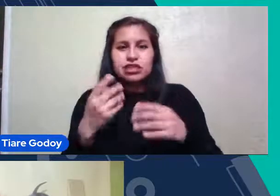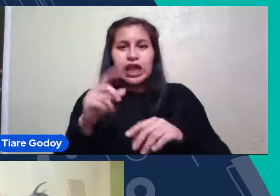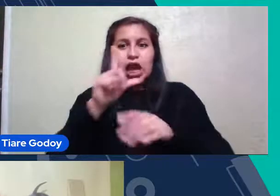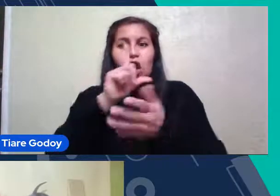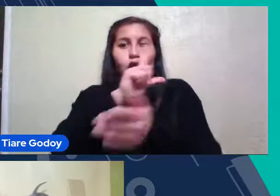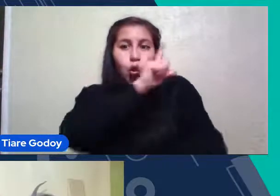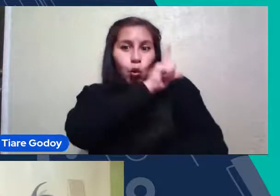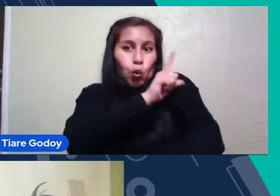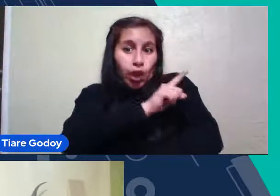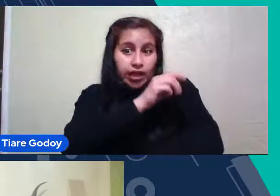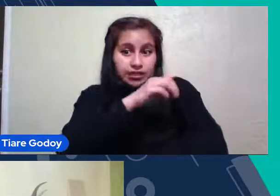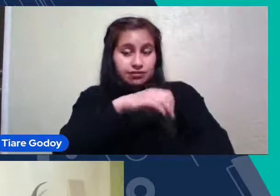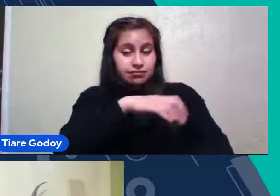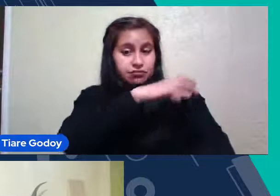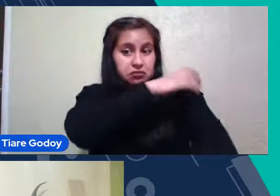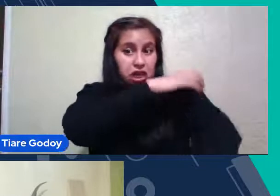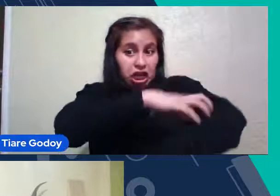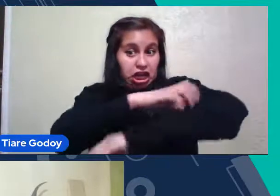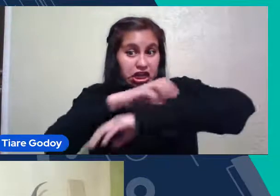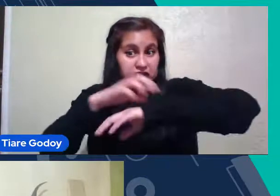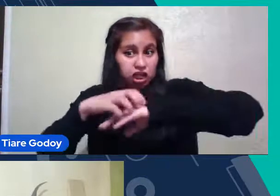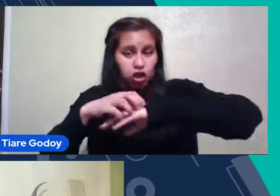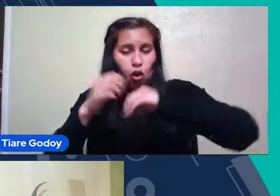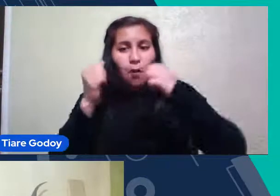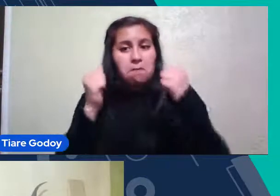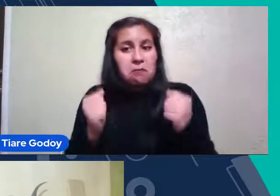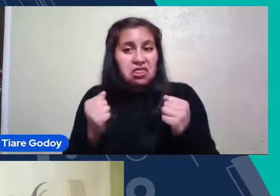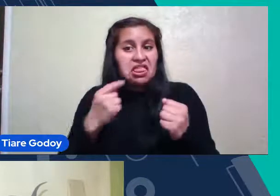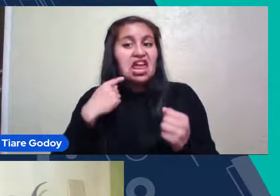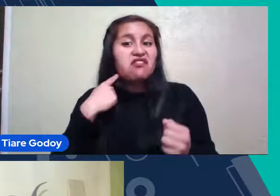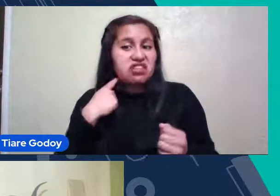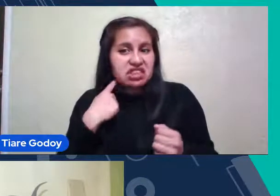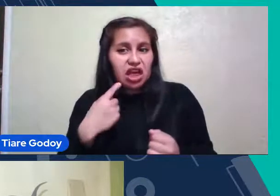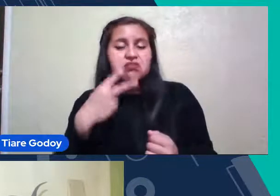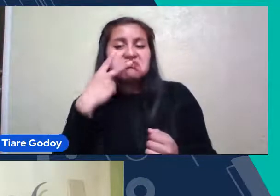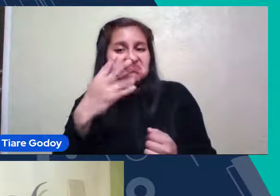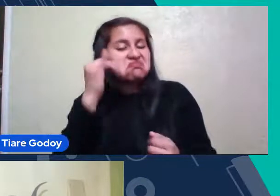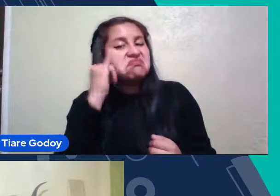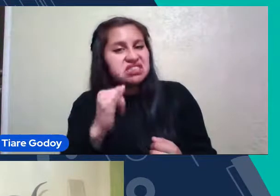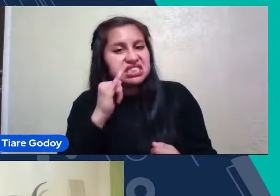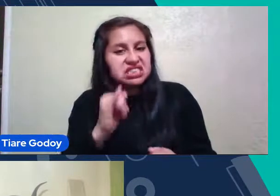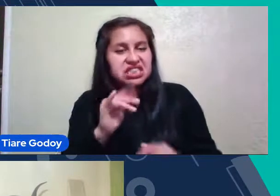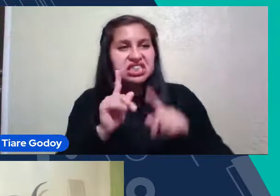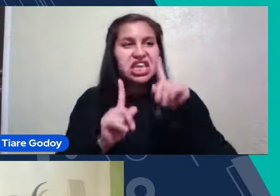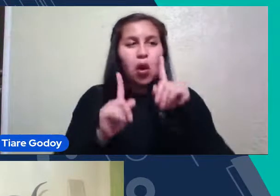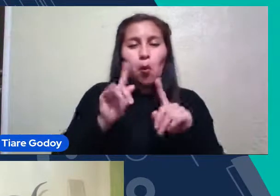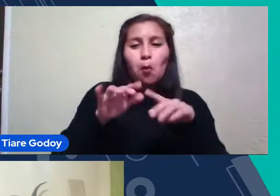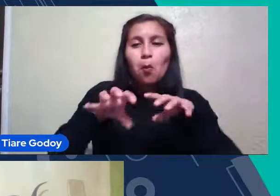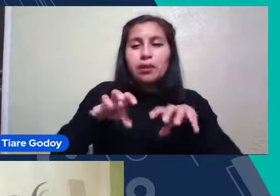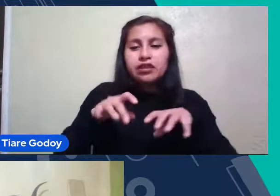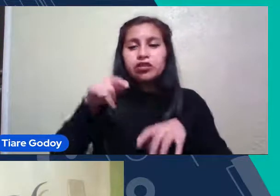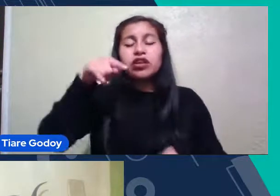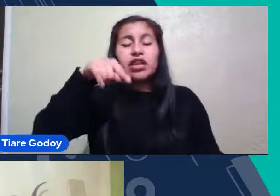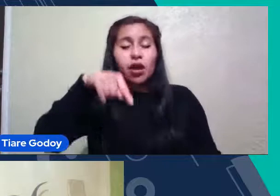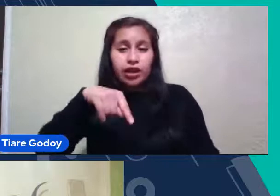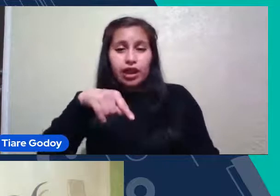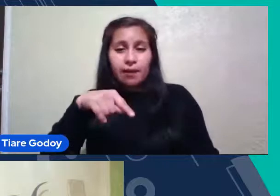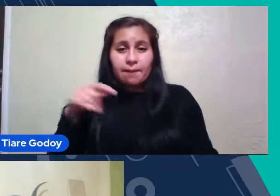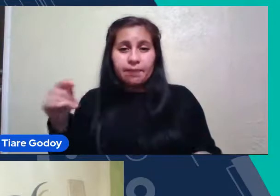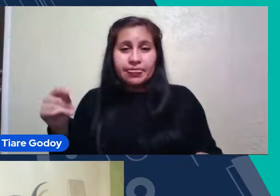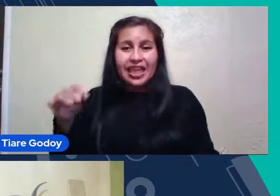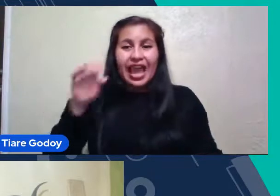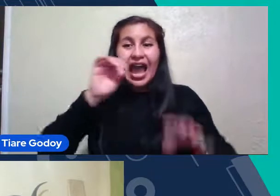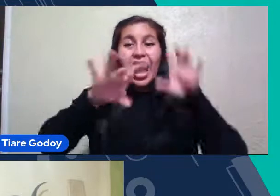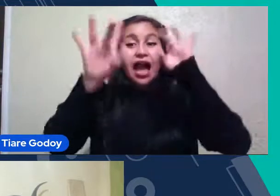Se Vean Afectadas En Un Momento Y En Este Momento La Astronomía Tiene